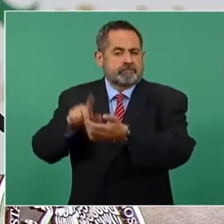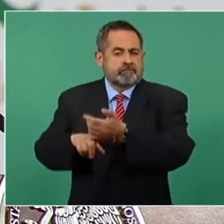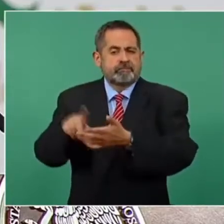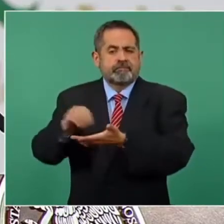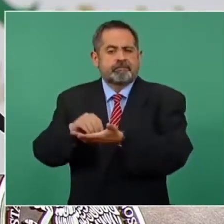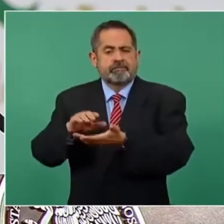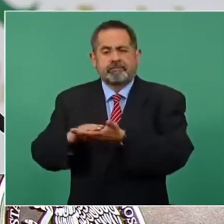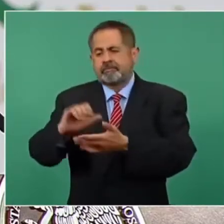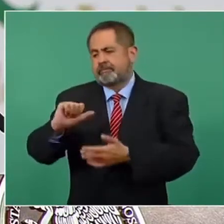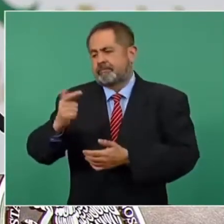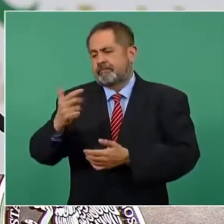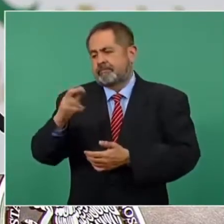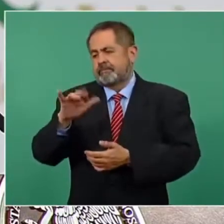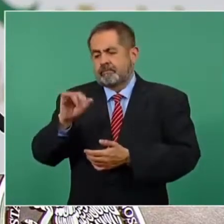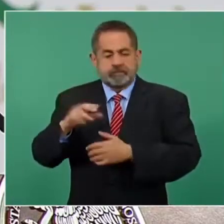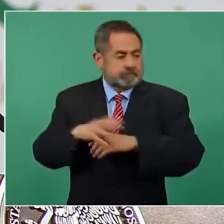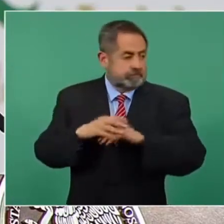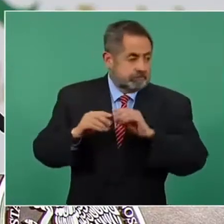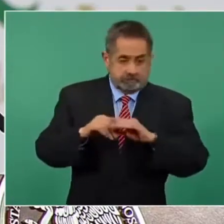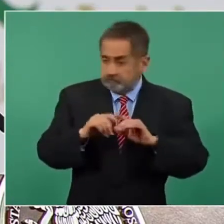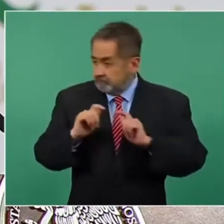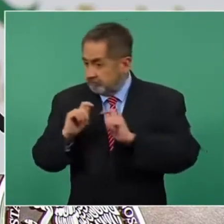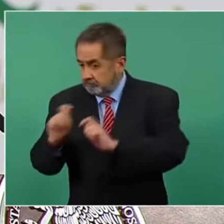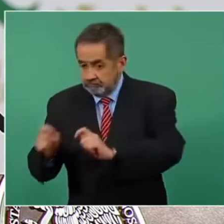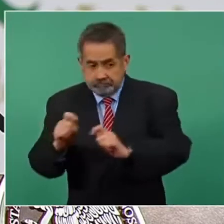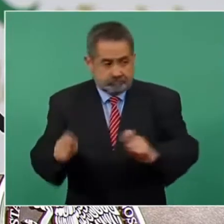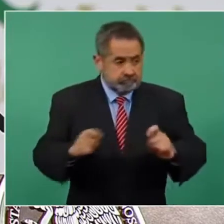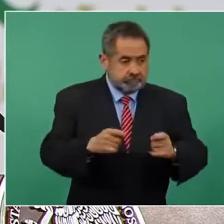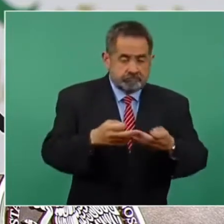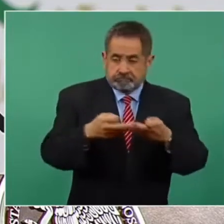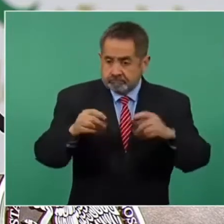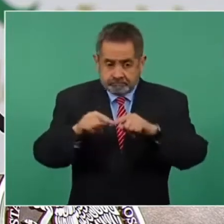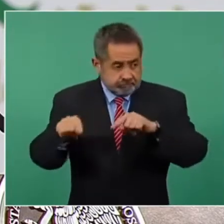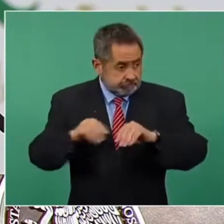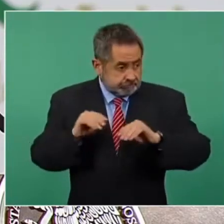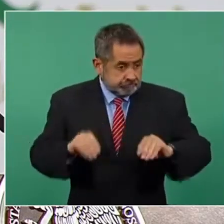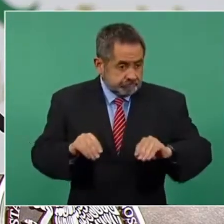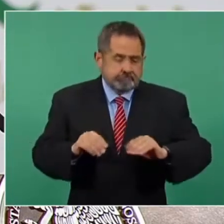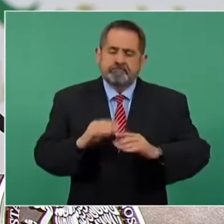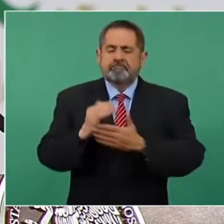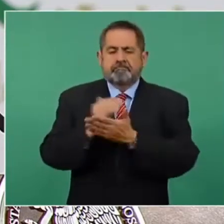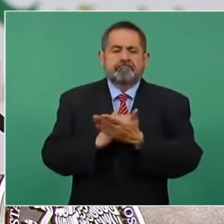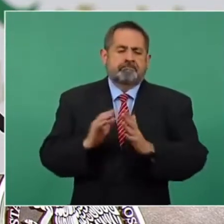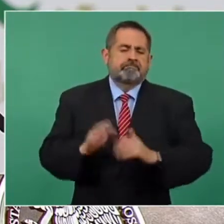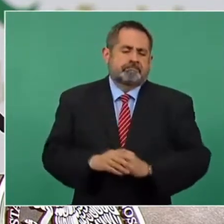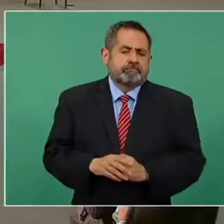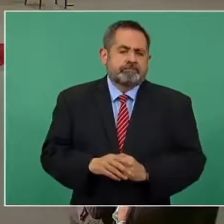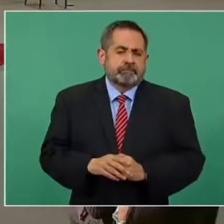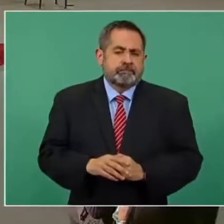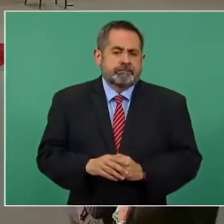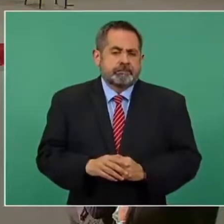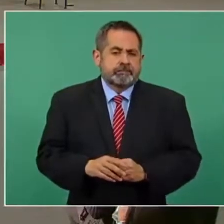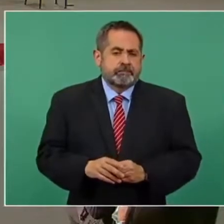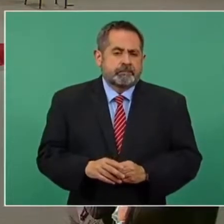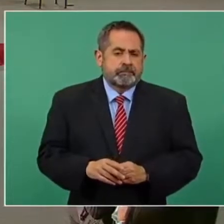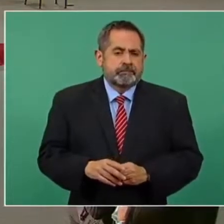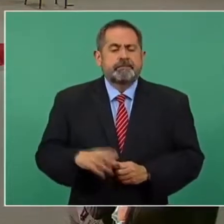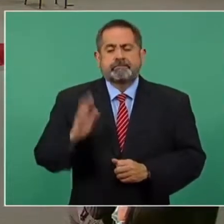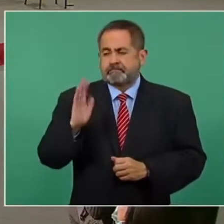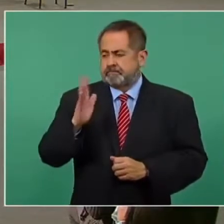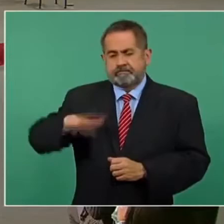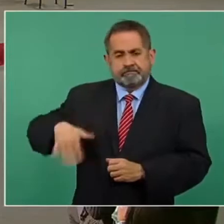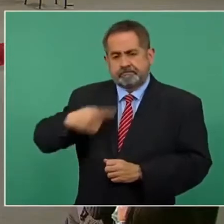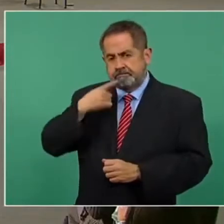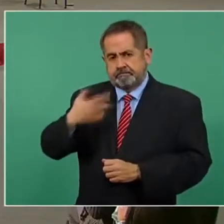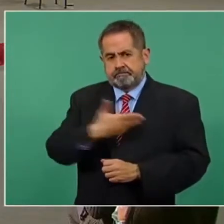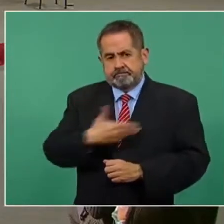Nacional Agrario, desde el deslinde de la zona que generó el conflicto. Reparaciones importantes, ya ha instruido el señor presidente